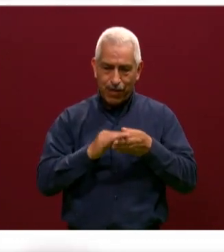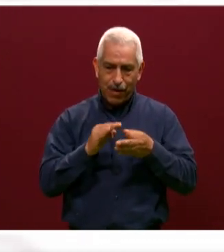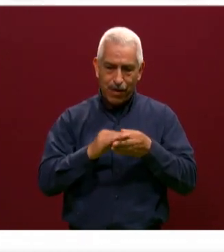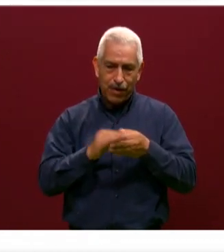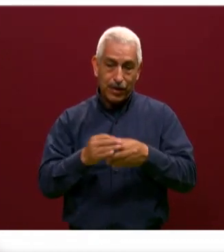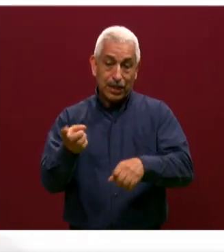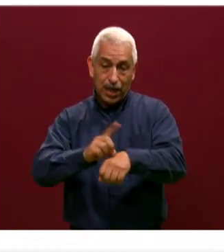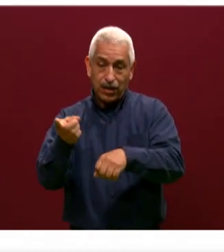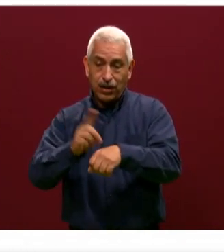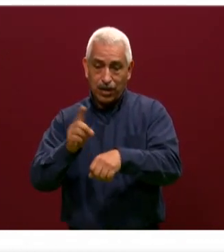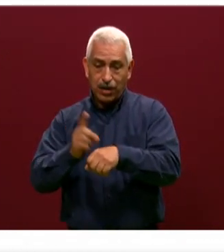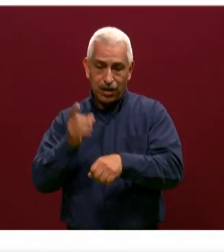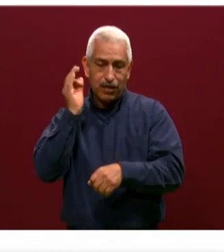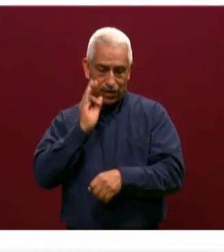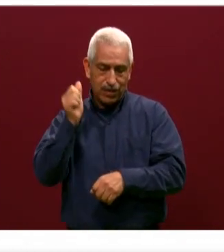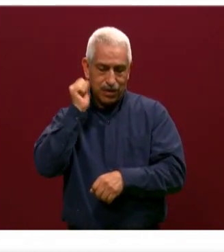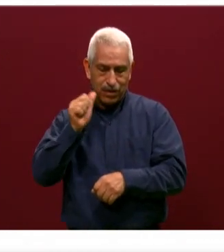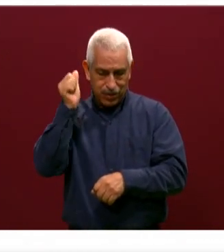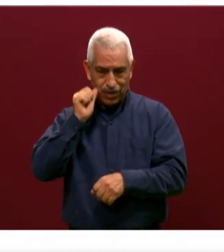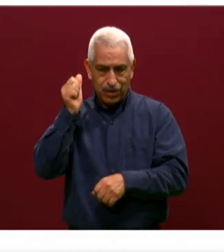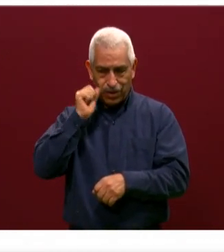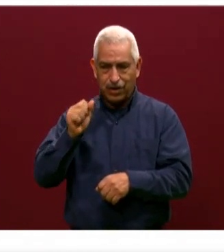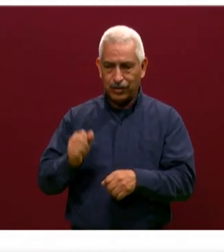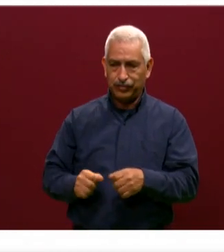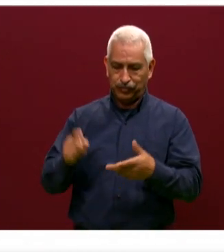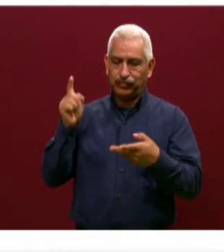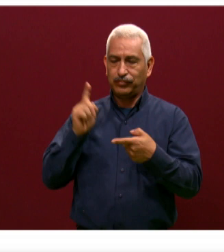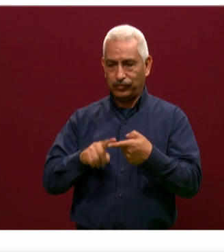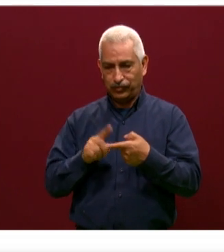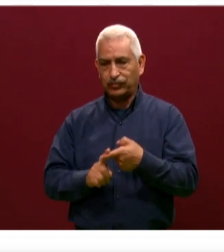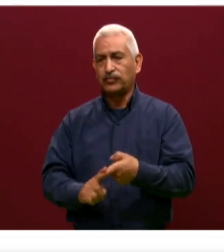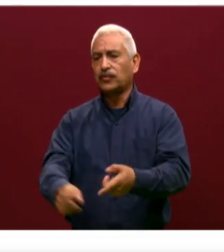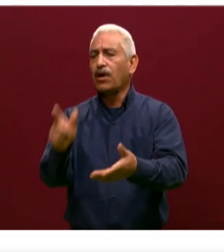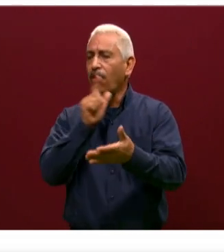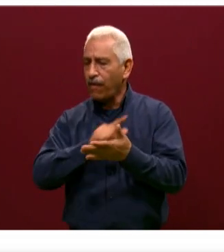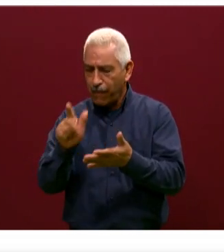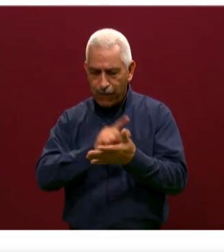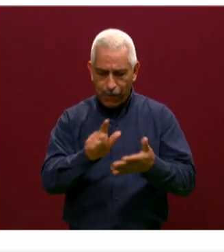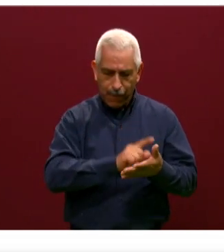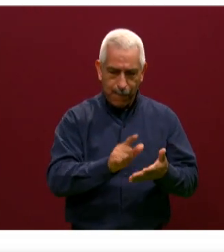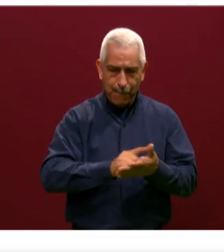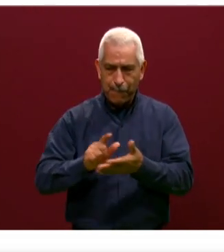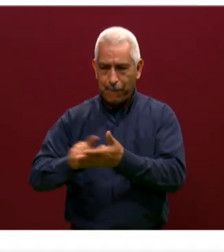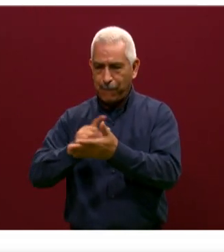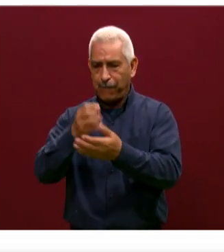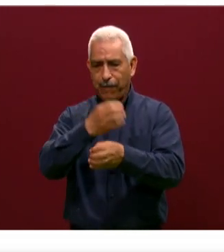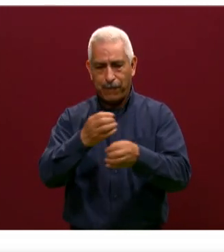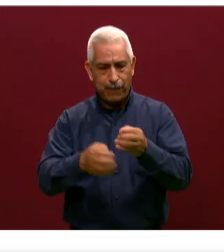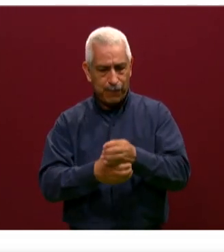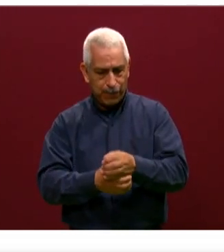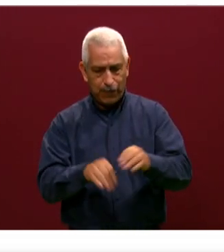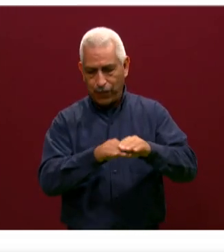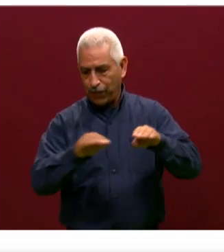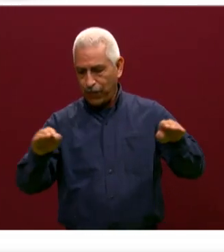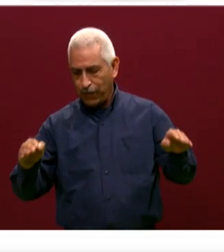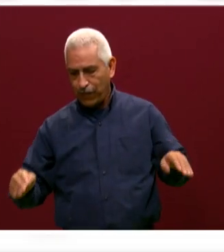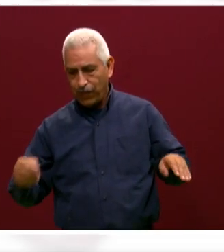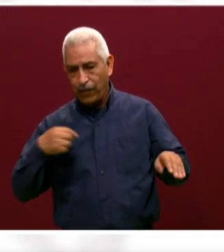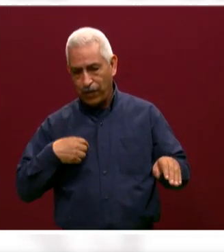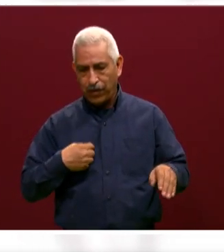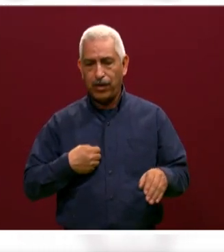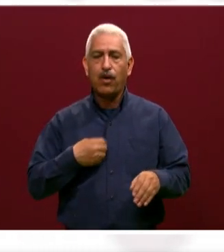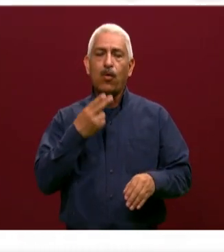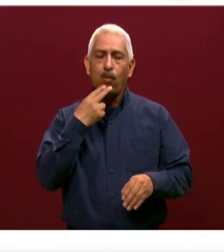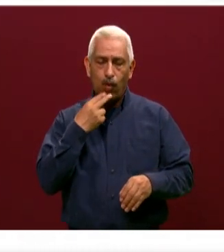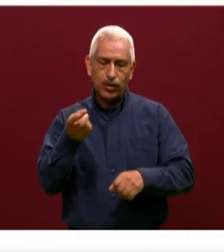cinco, que son muy sencillas. Lavarnos las manos cada vez que podamos y tengamos agua y jabón a la mano. Por supuesto, siempre desinfectar y